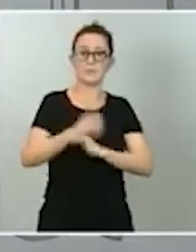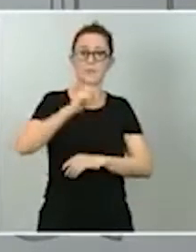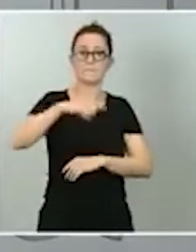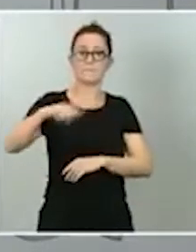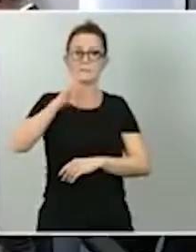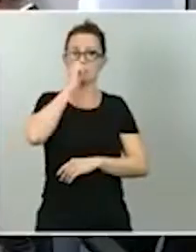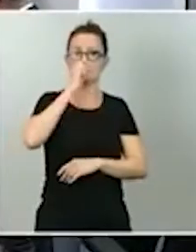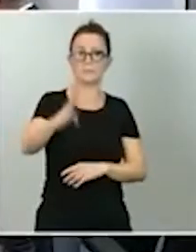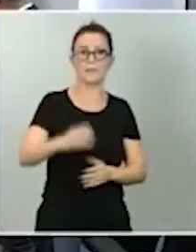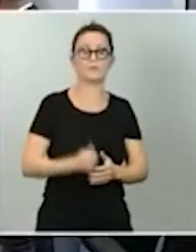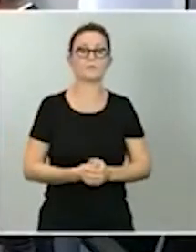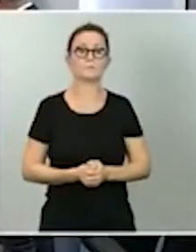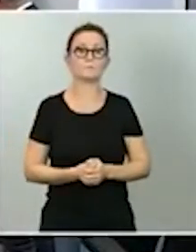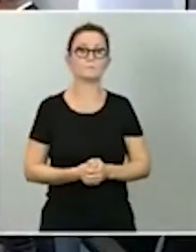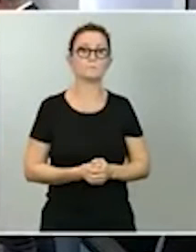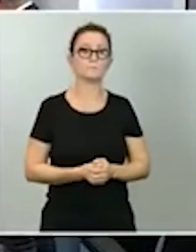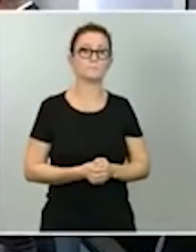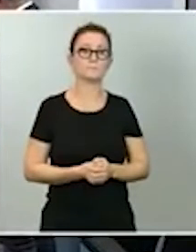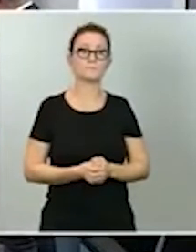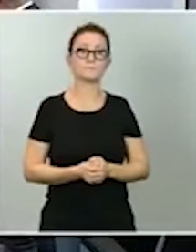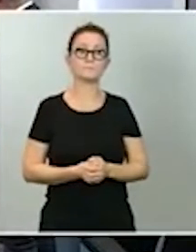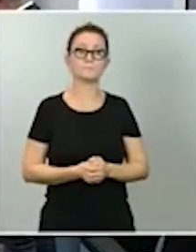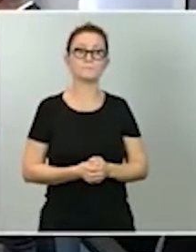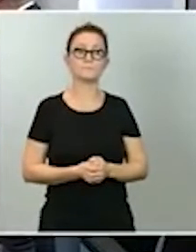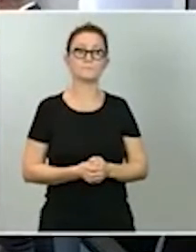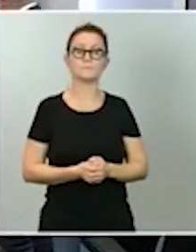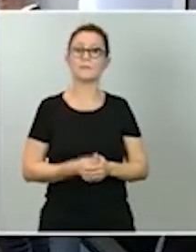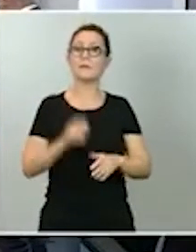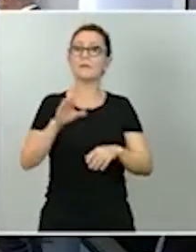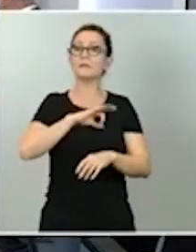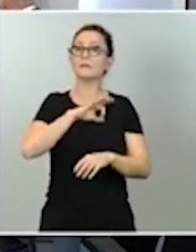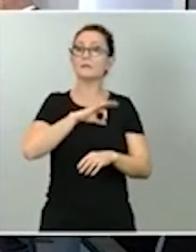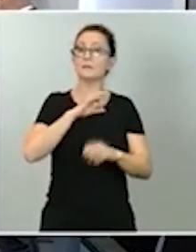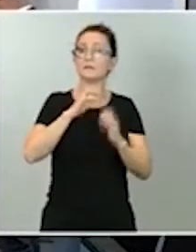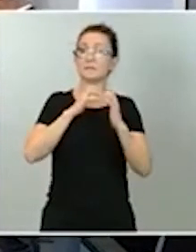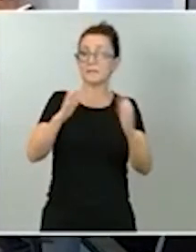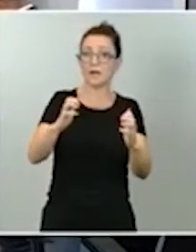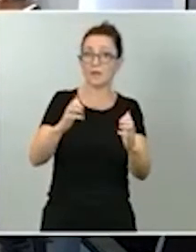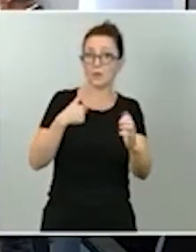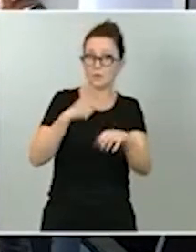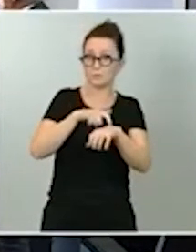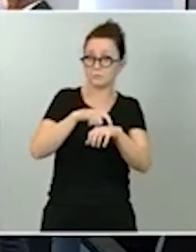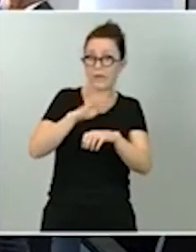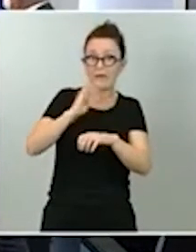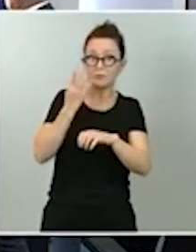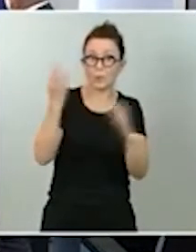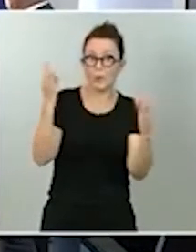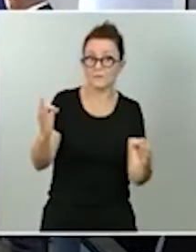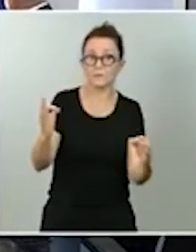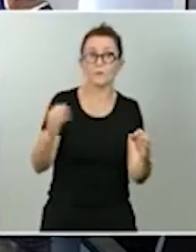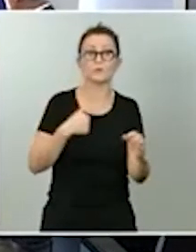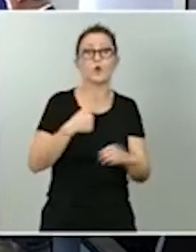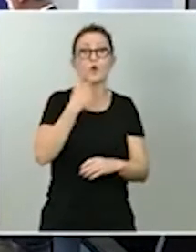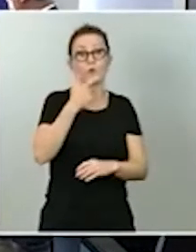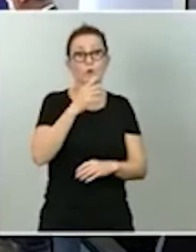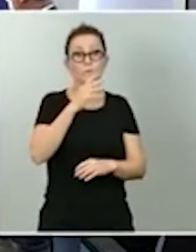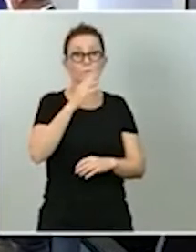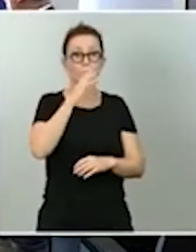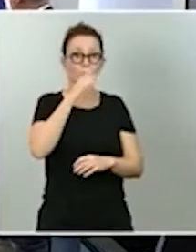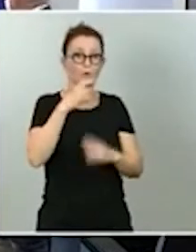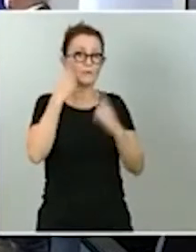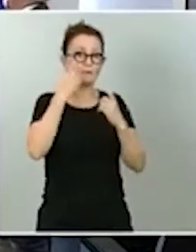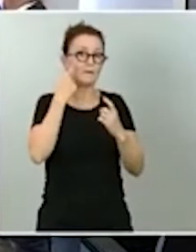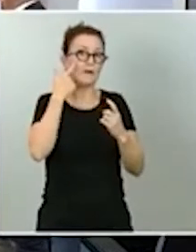¿sacara hay que estar en el Senado? ¿A las cuatro? Sí, yo casi ya. Bueno, lo digo para rogar también cierta generosidad